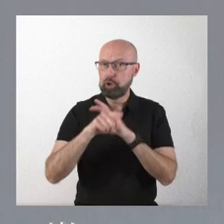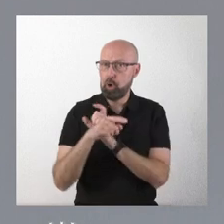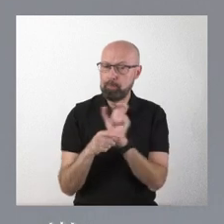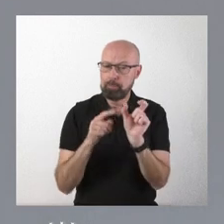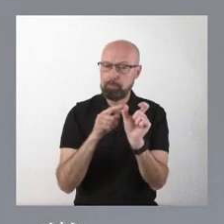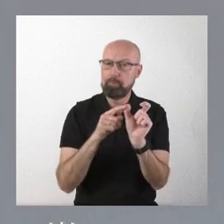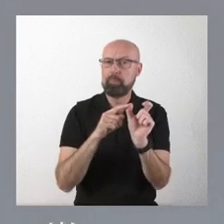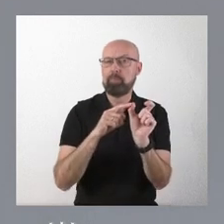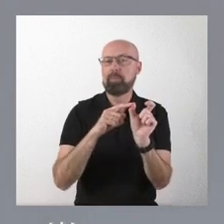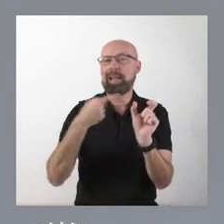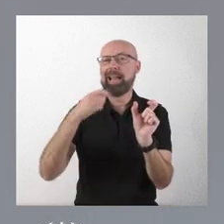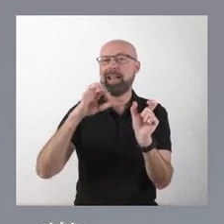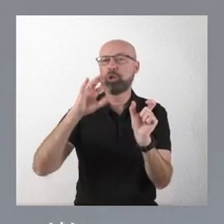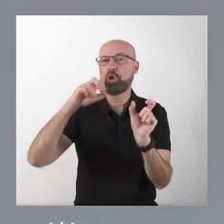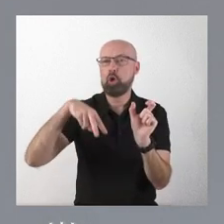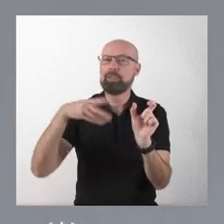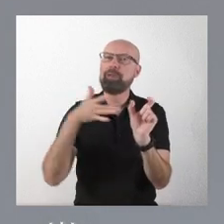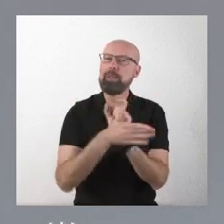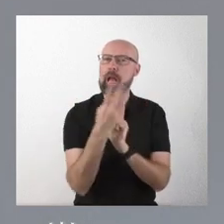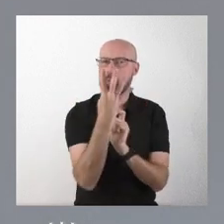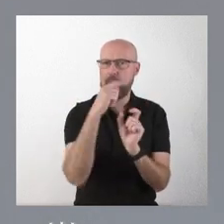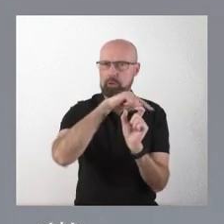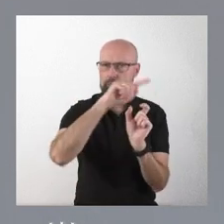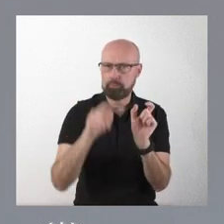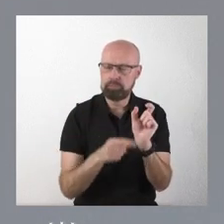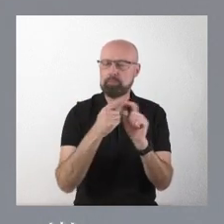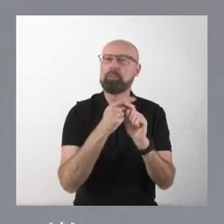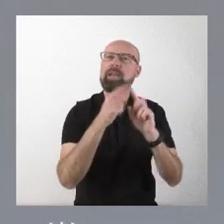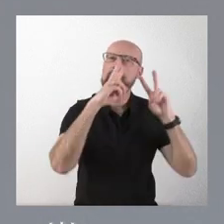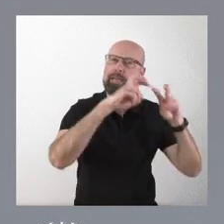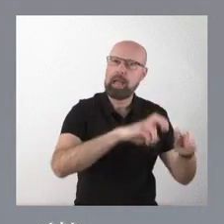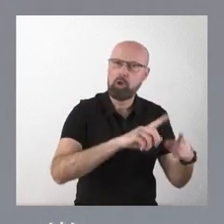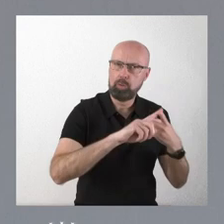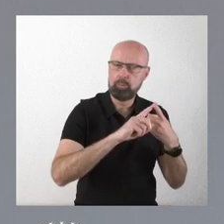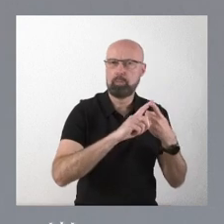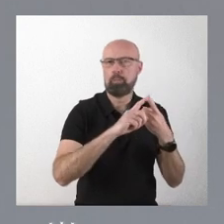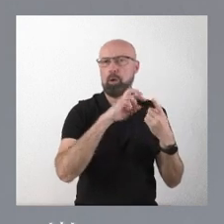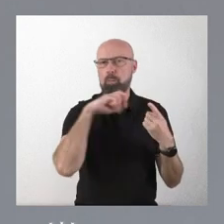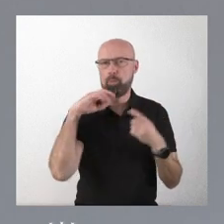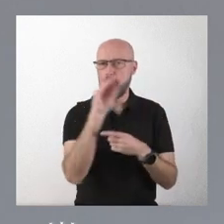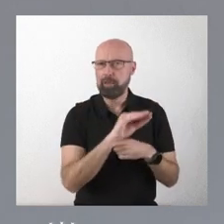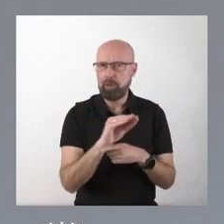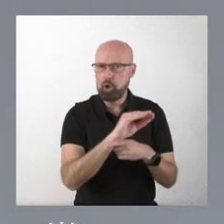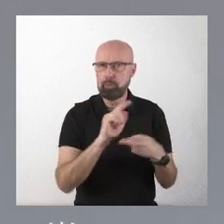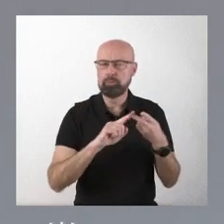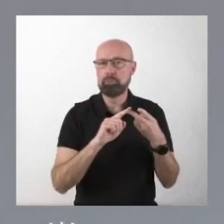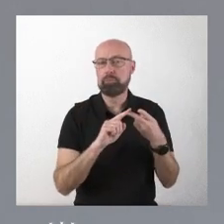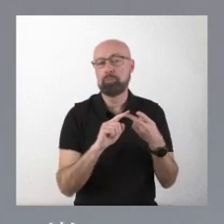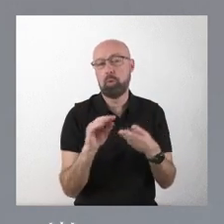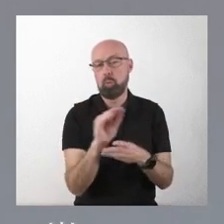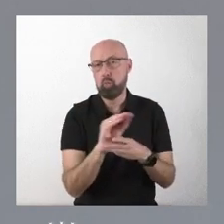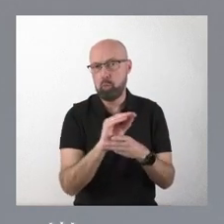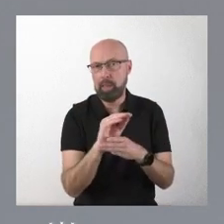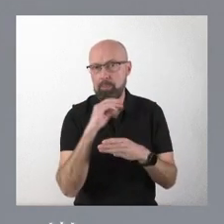conceptos. El de investigación, el de protección, el de conservación y el de